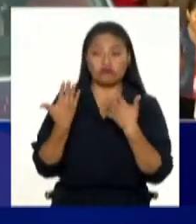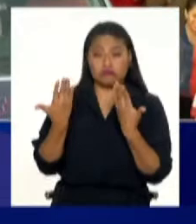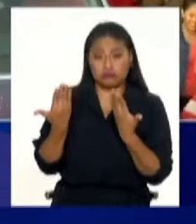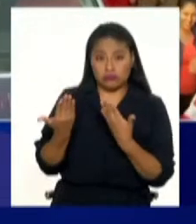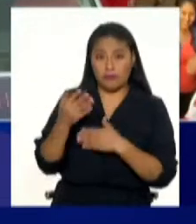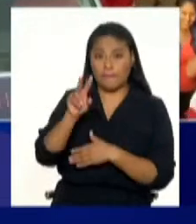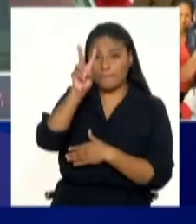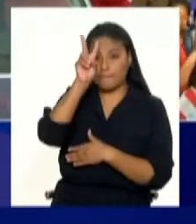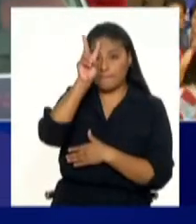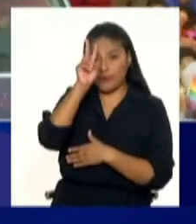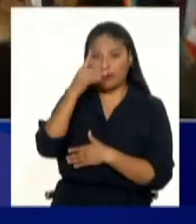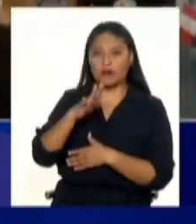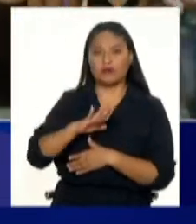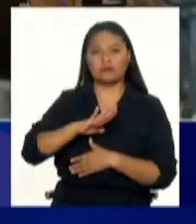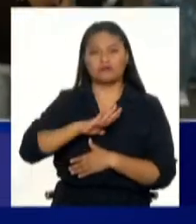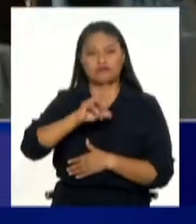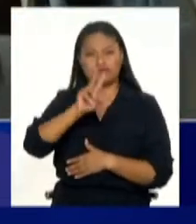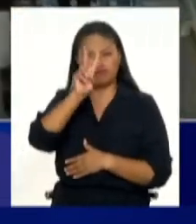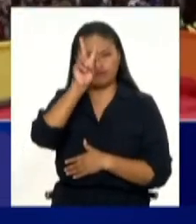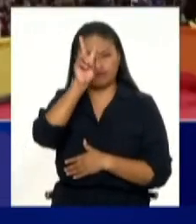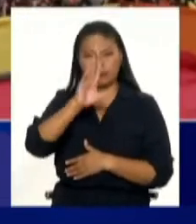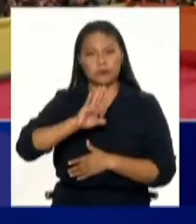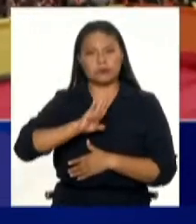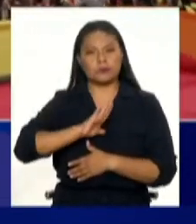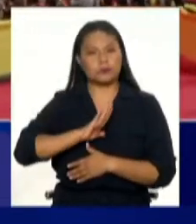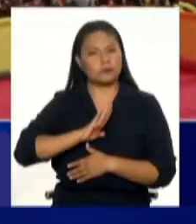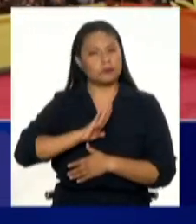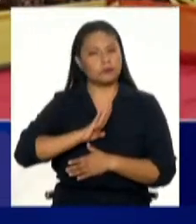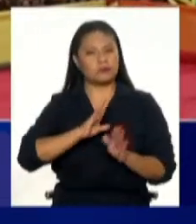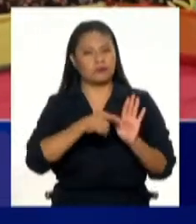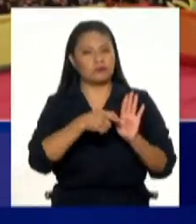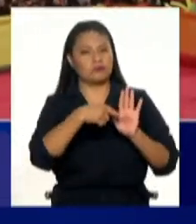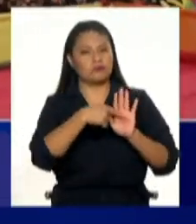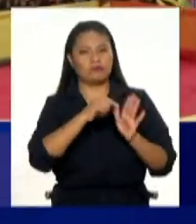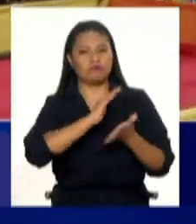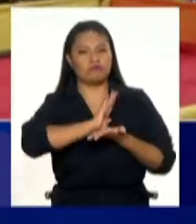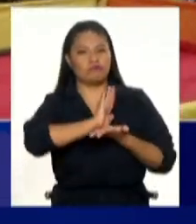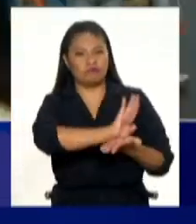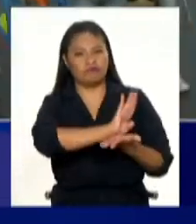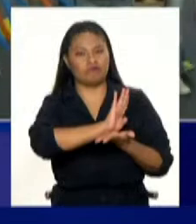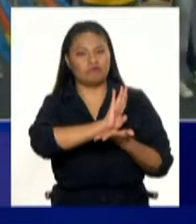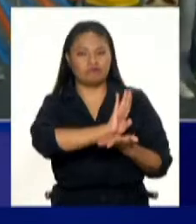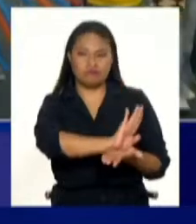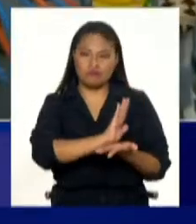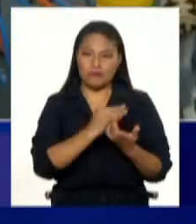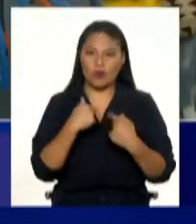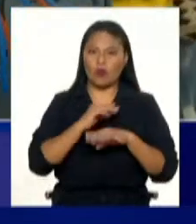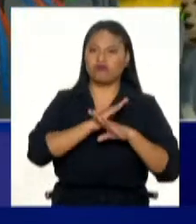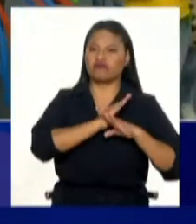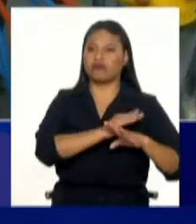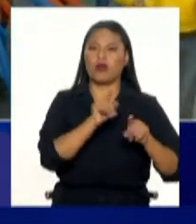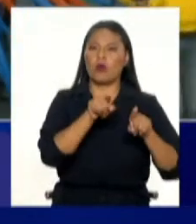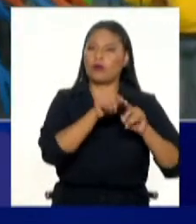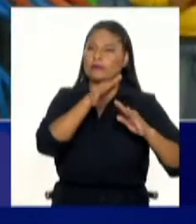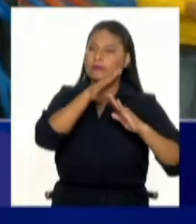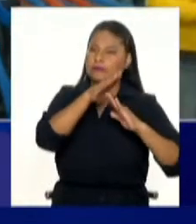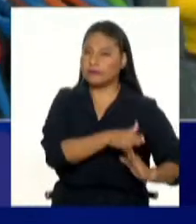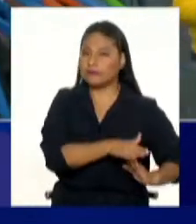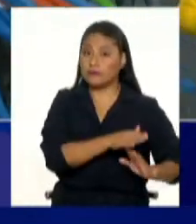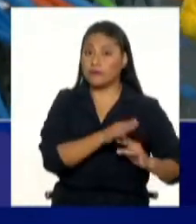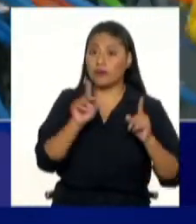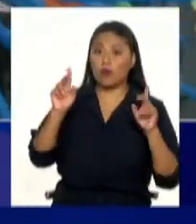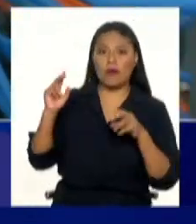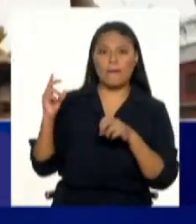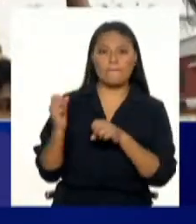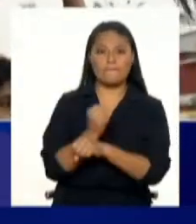país muy conservador en el sentido más negativo, poca tolerancia y, evidentemente, eso también discriminación y, obviamente, también